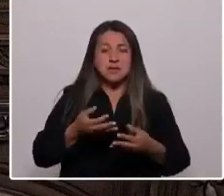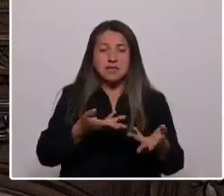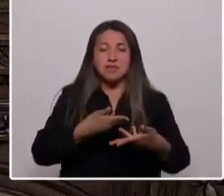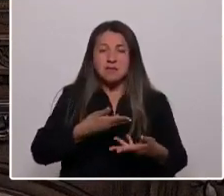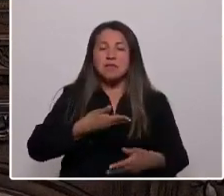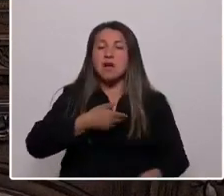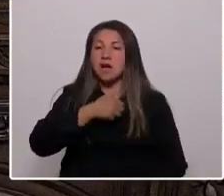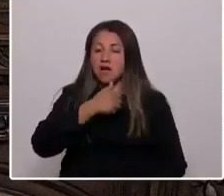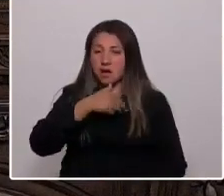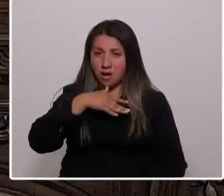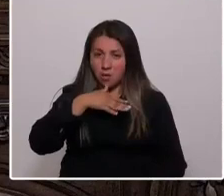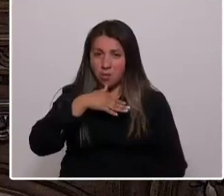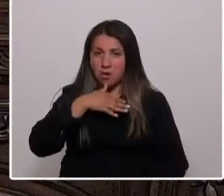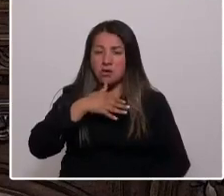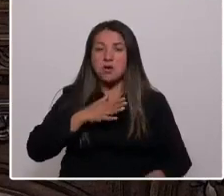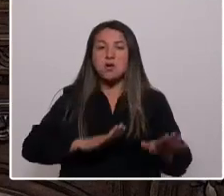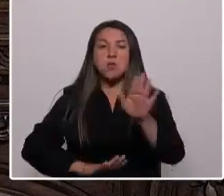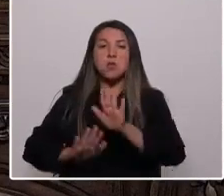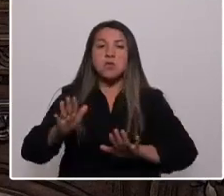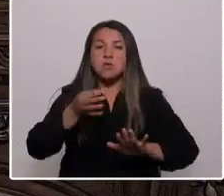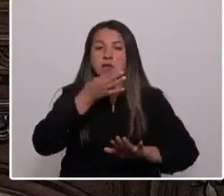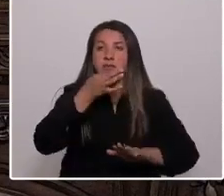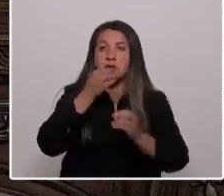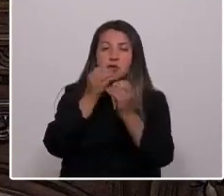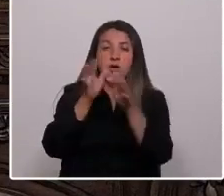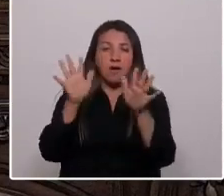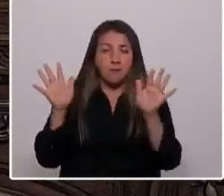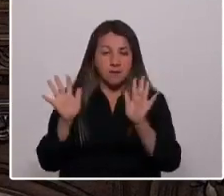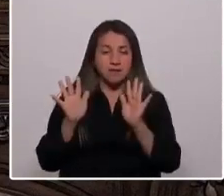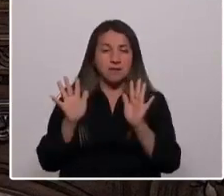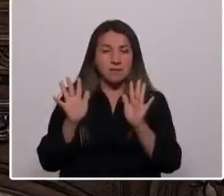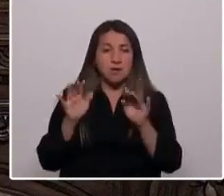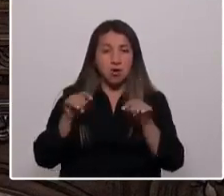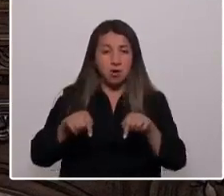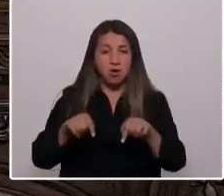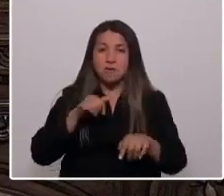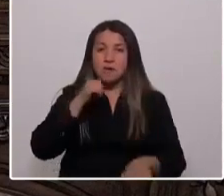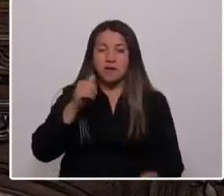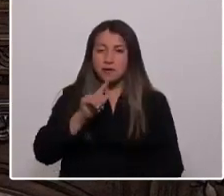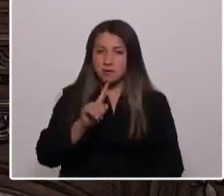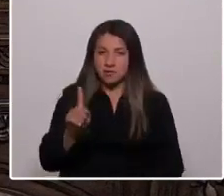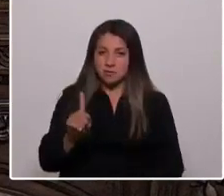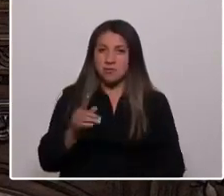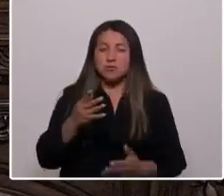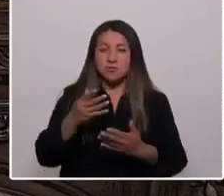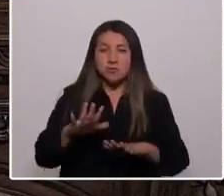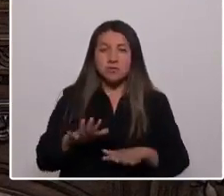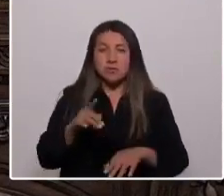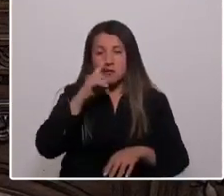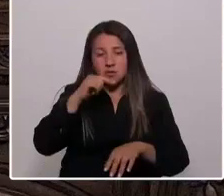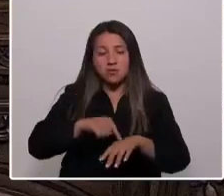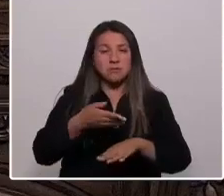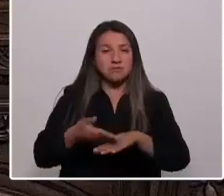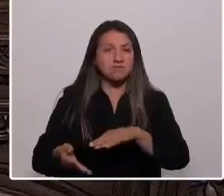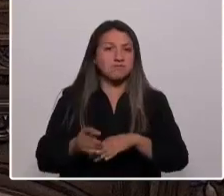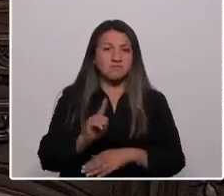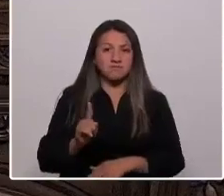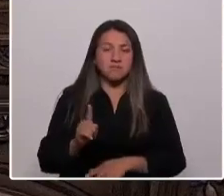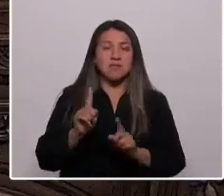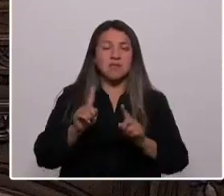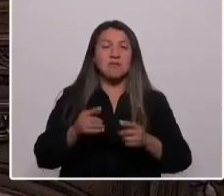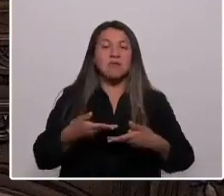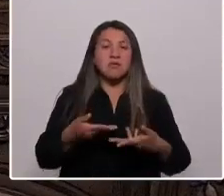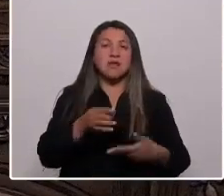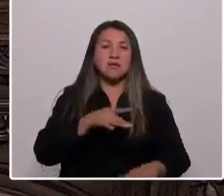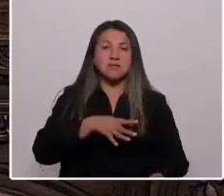forma efectiva el medio ambiente. Pues es hoy, no mañana, cuando ya sea demasiado tarde en que tenemos que ofrecer a Chile una